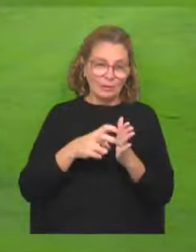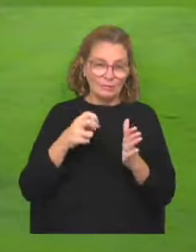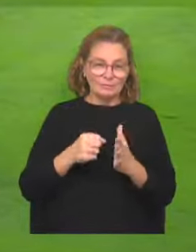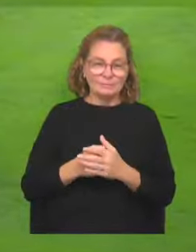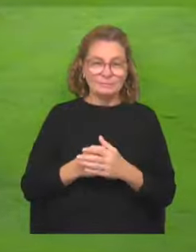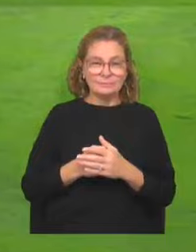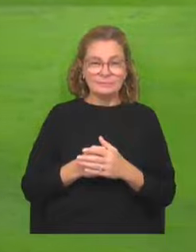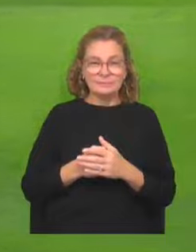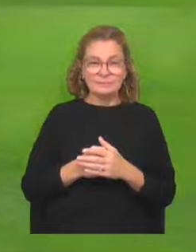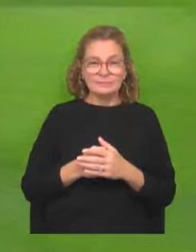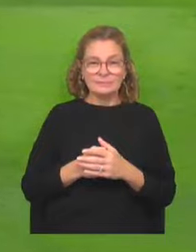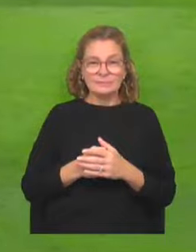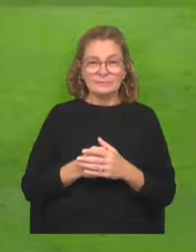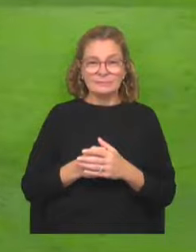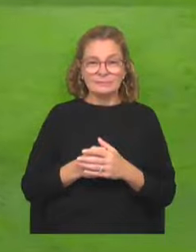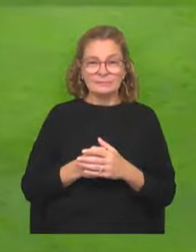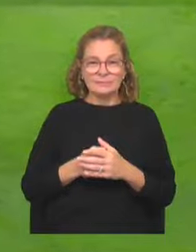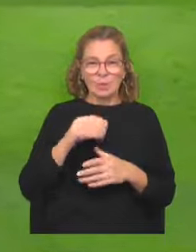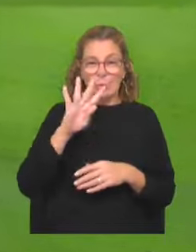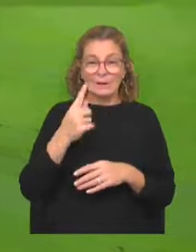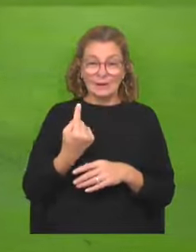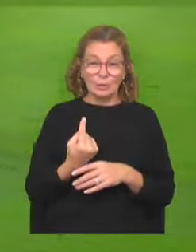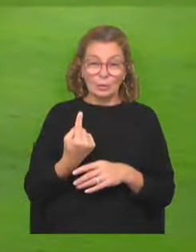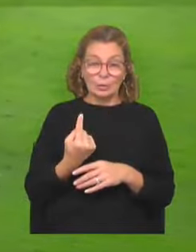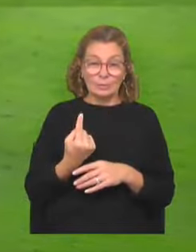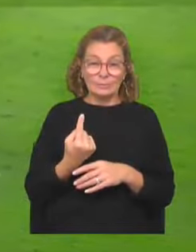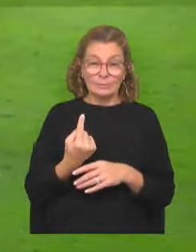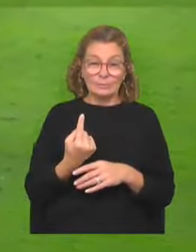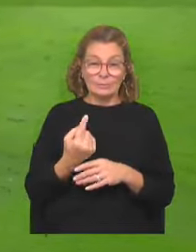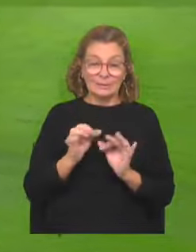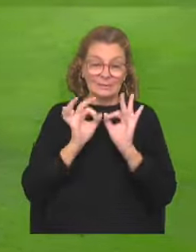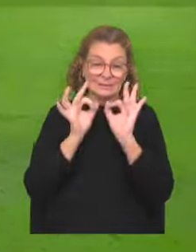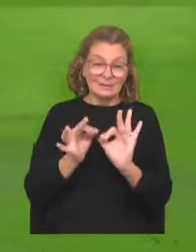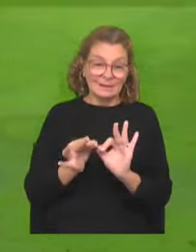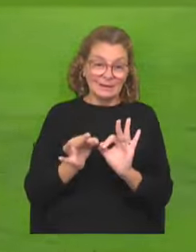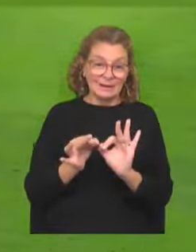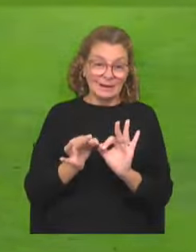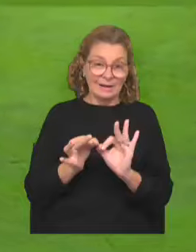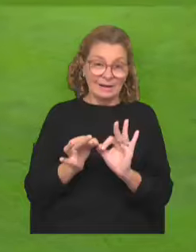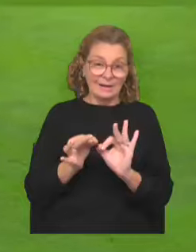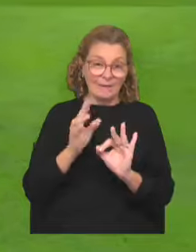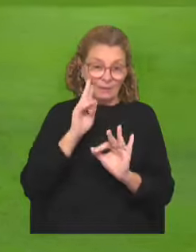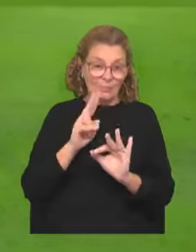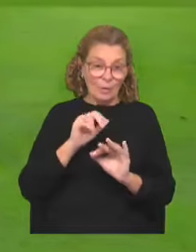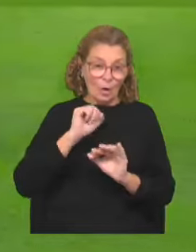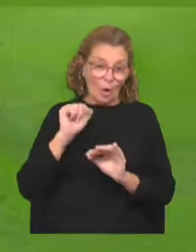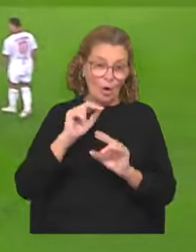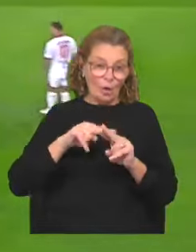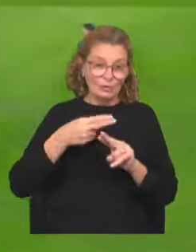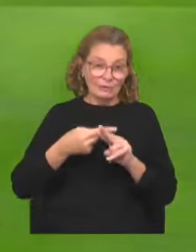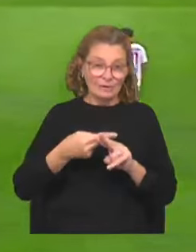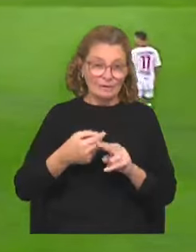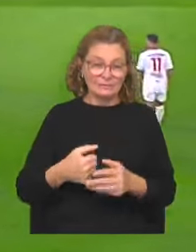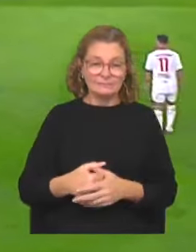Y Diego Zavala a los 41. Va a llegar tras este centro que viene. Con